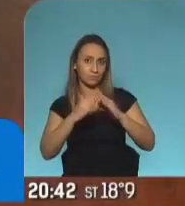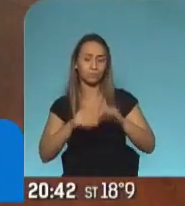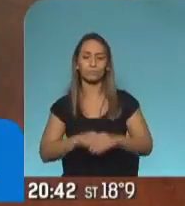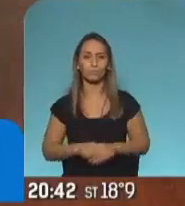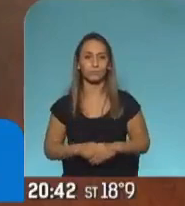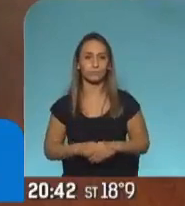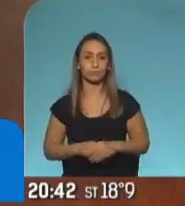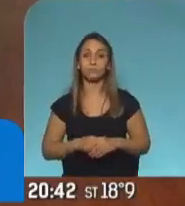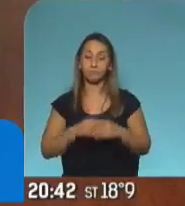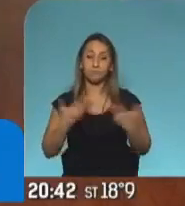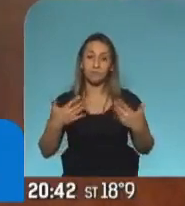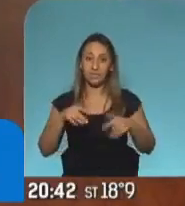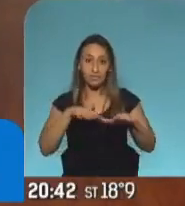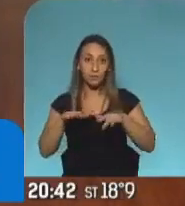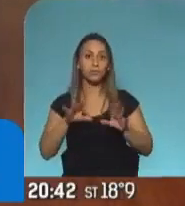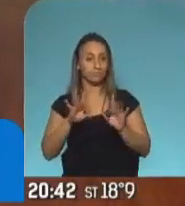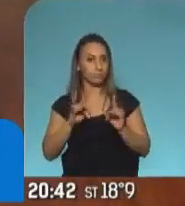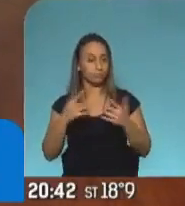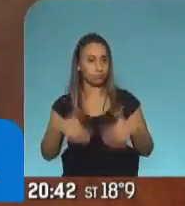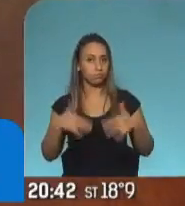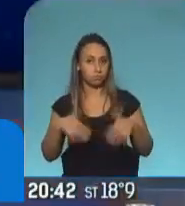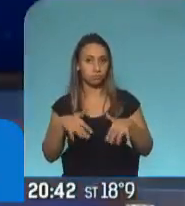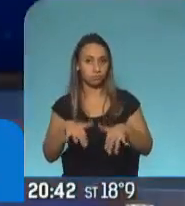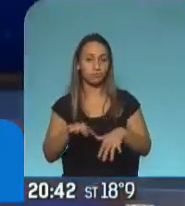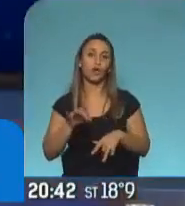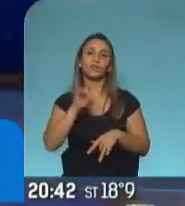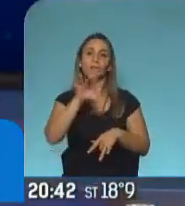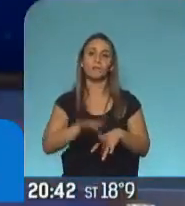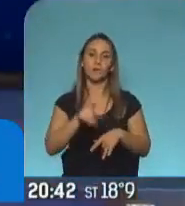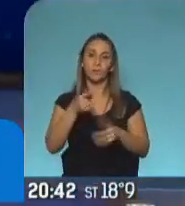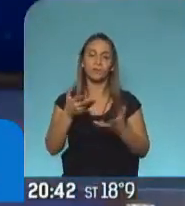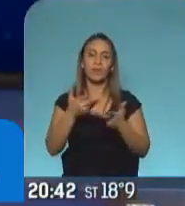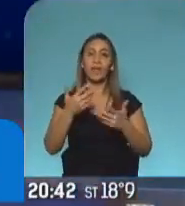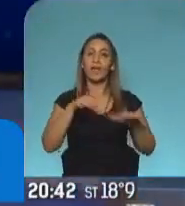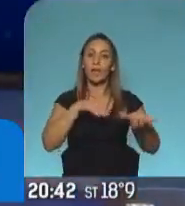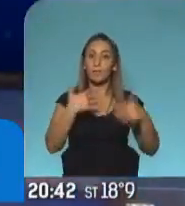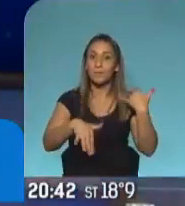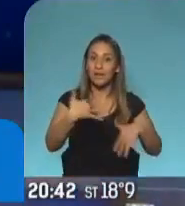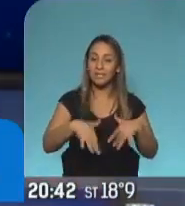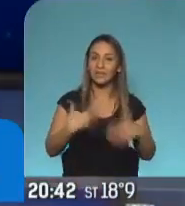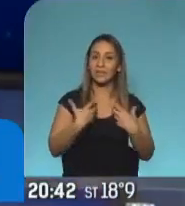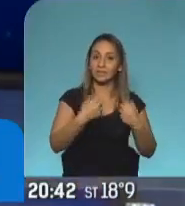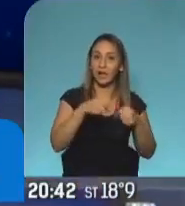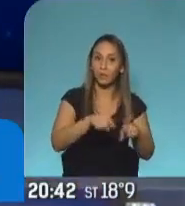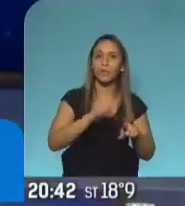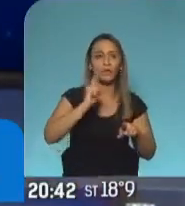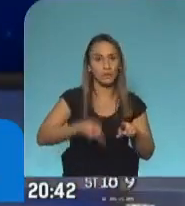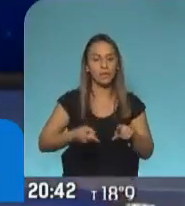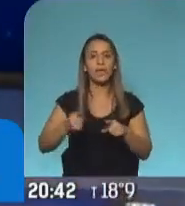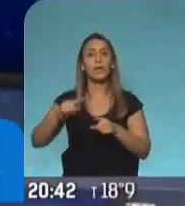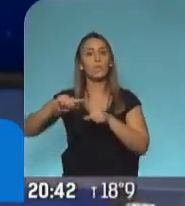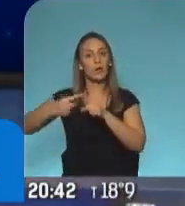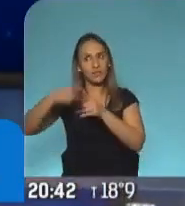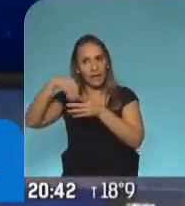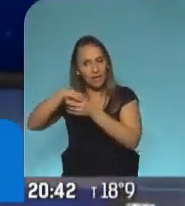Realmente, crítica la situación, no solo de la respuesta ante la emergencia sanitaria, sino la crisis política que se está desatando al